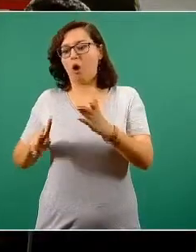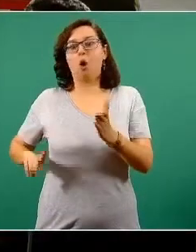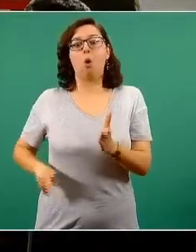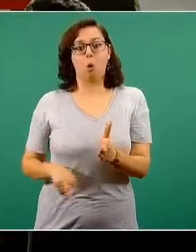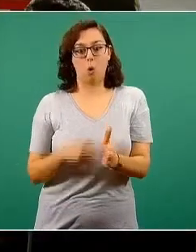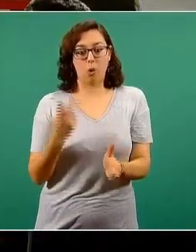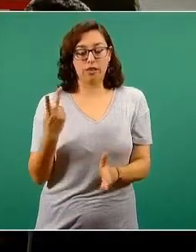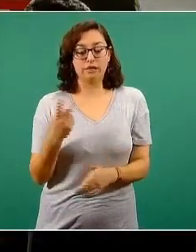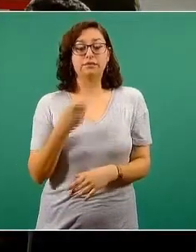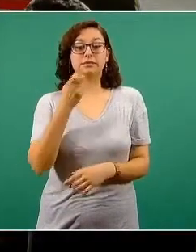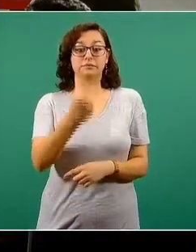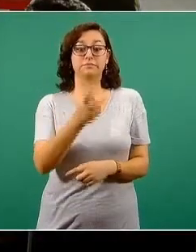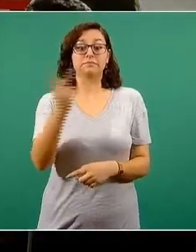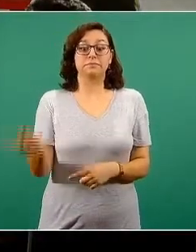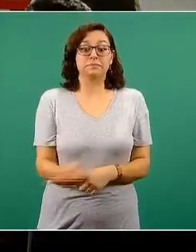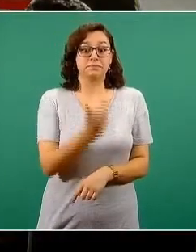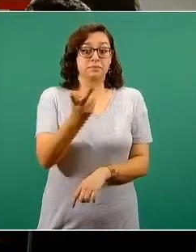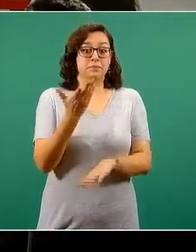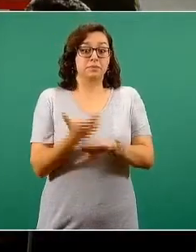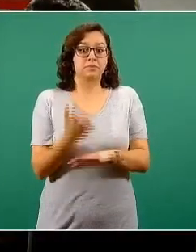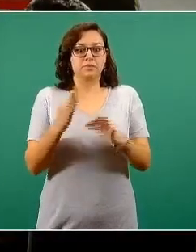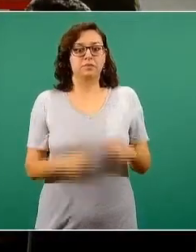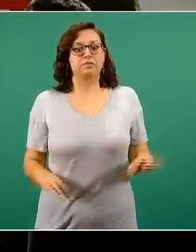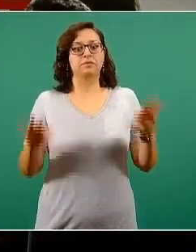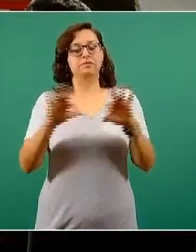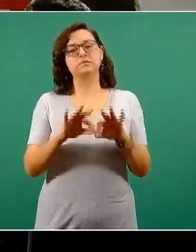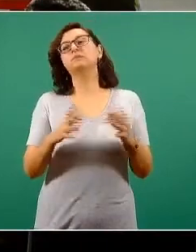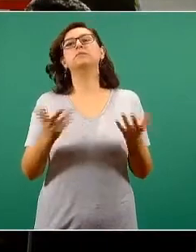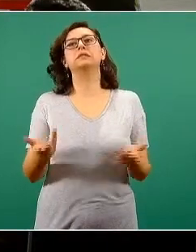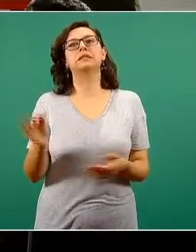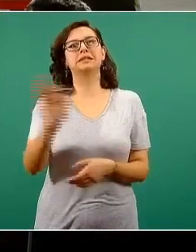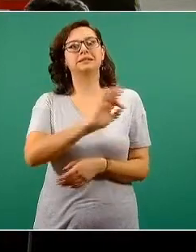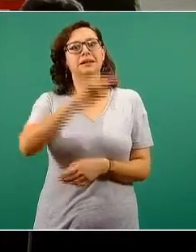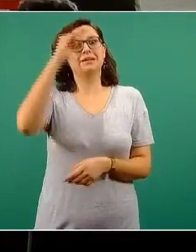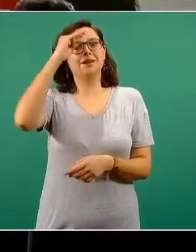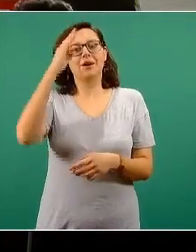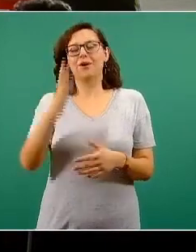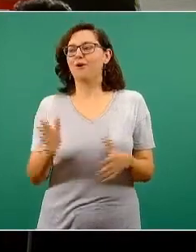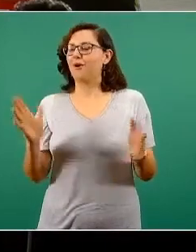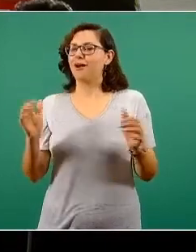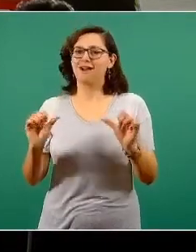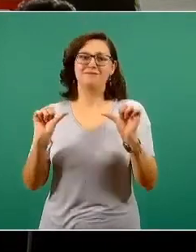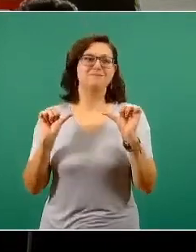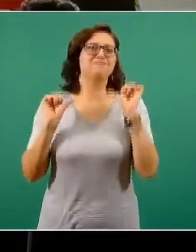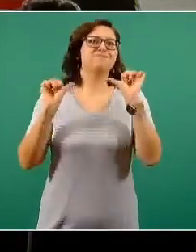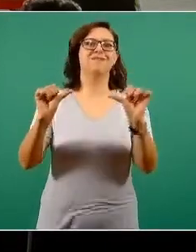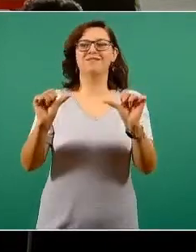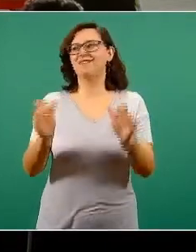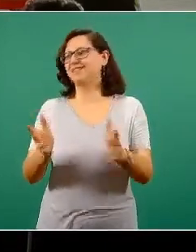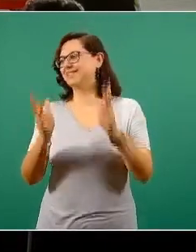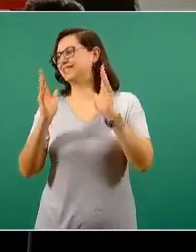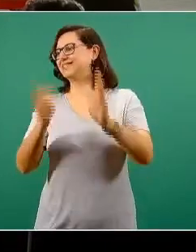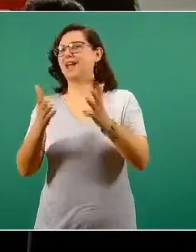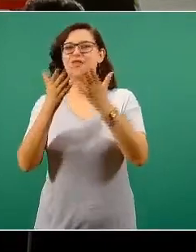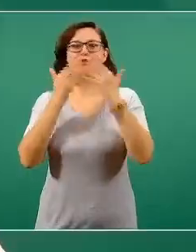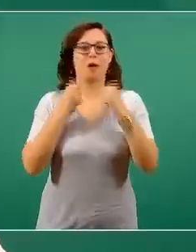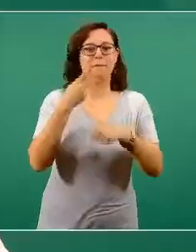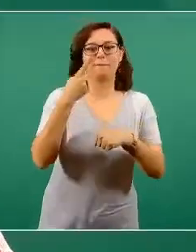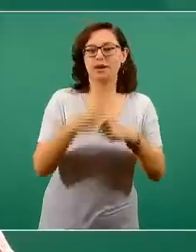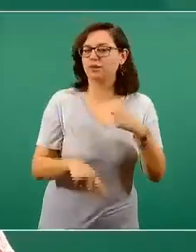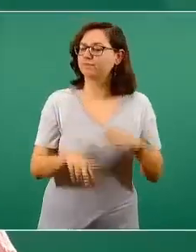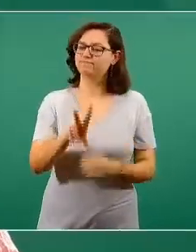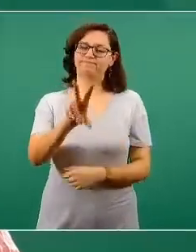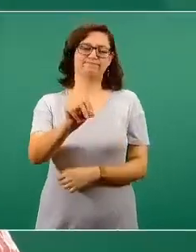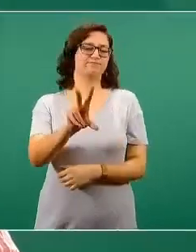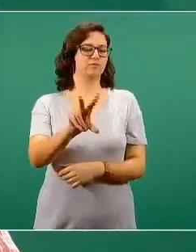importante porque uno podría pensar que ya se terminó el riesgo. La respuesta es no hay que pensar